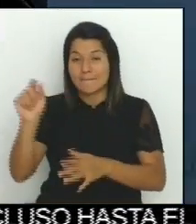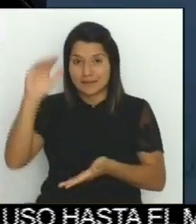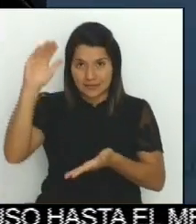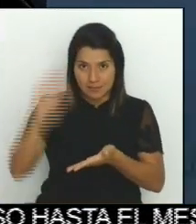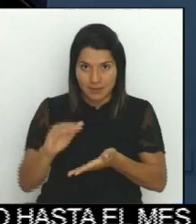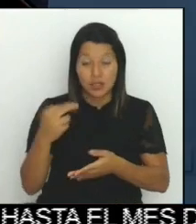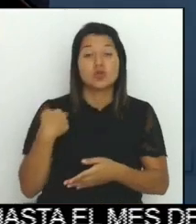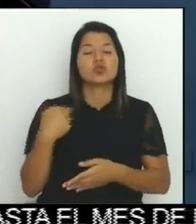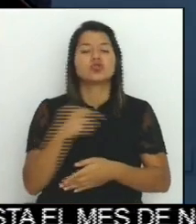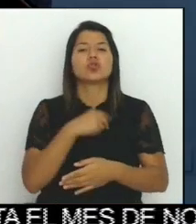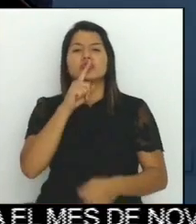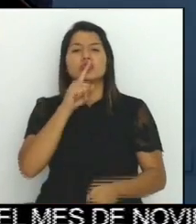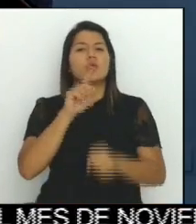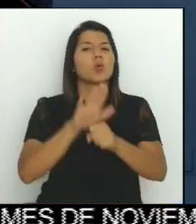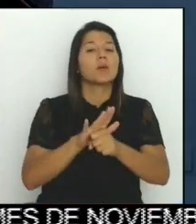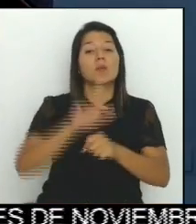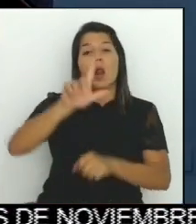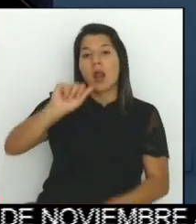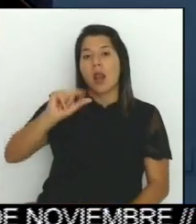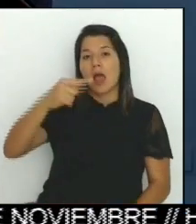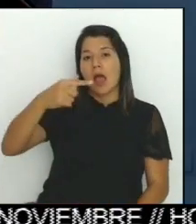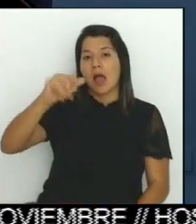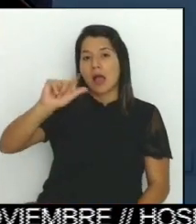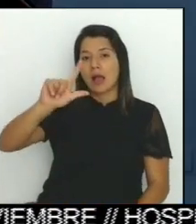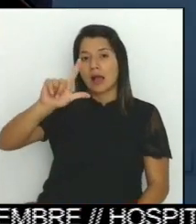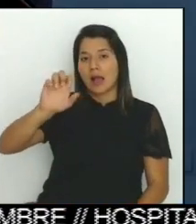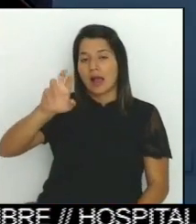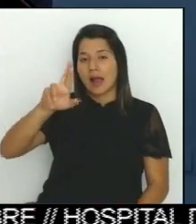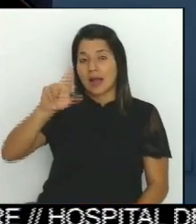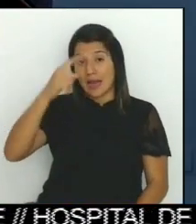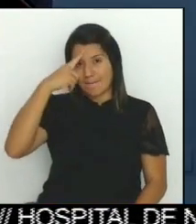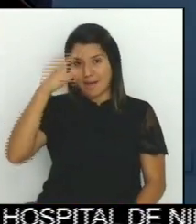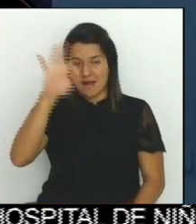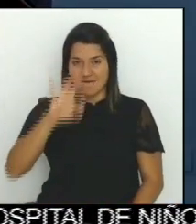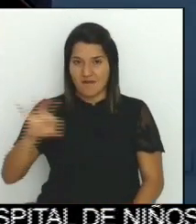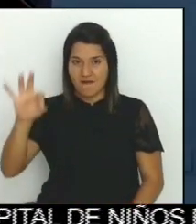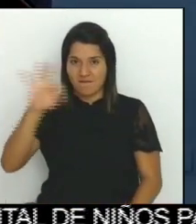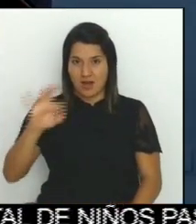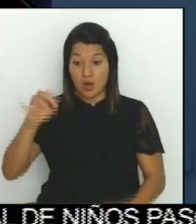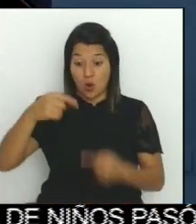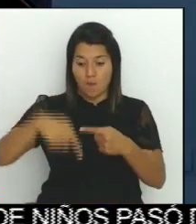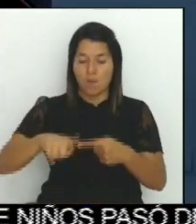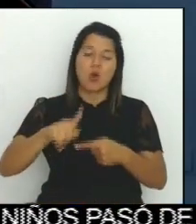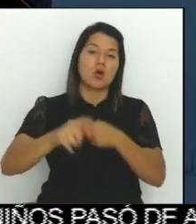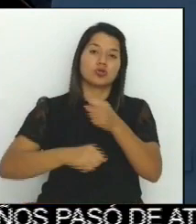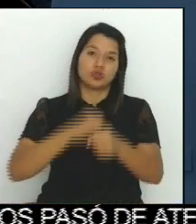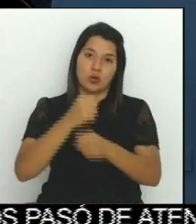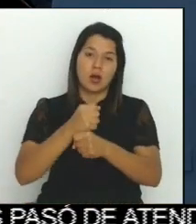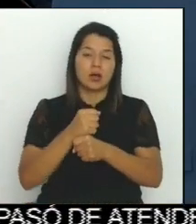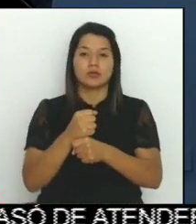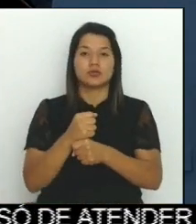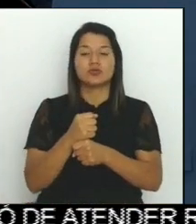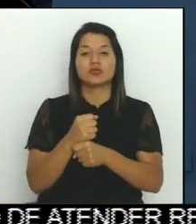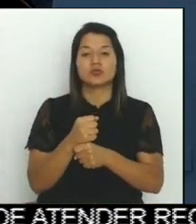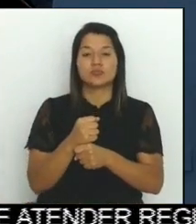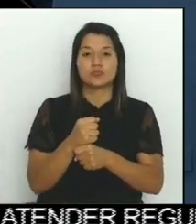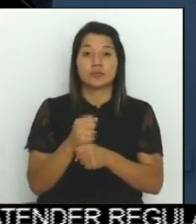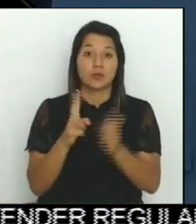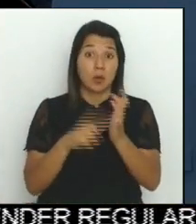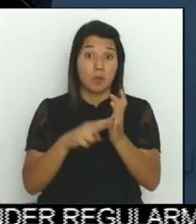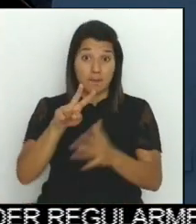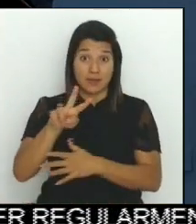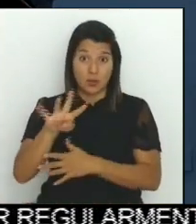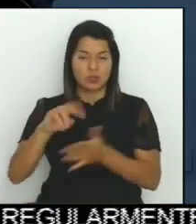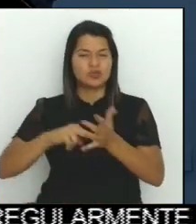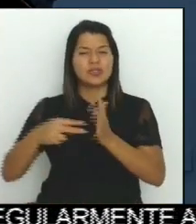presidente, para febrero de este año, eso sería unos seis meses, perdón, febrero del 2024, eso sería unos seis meses antes